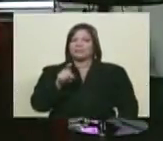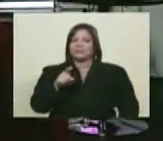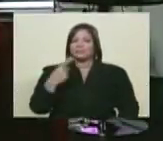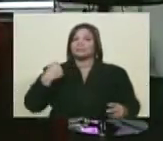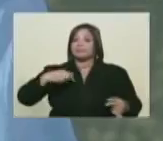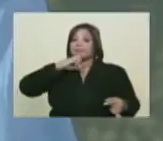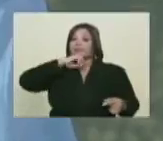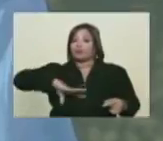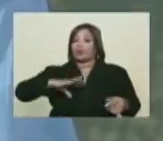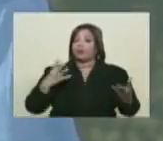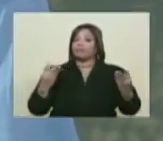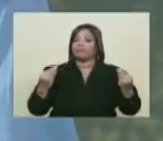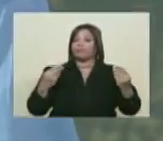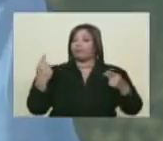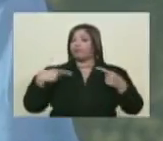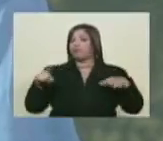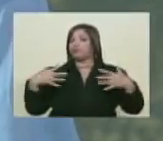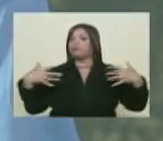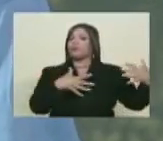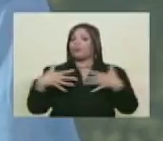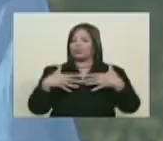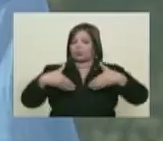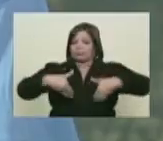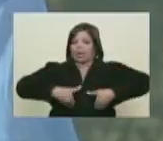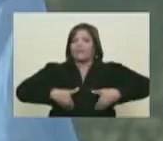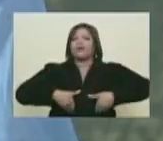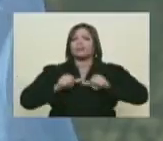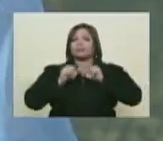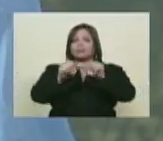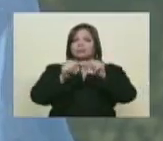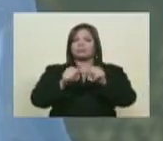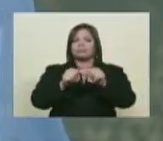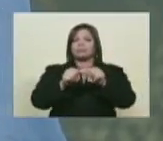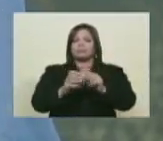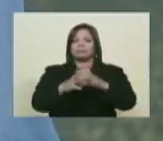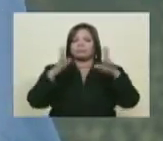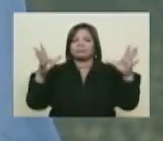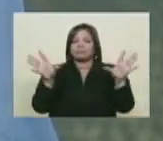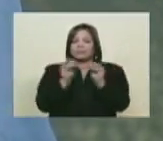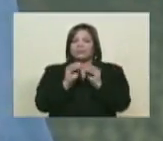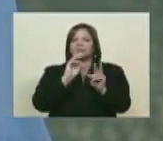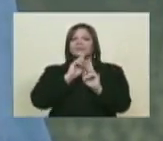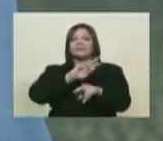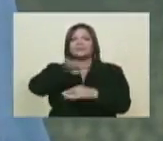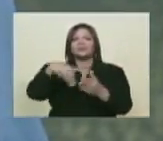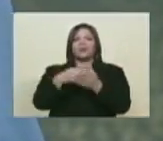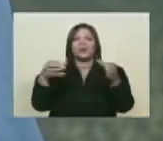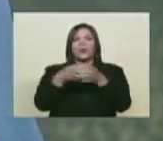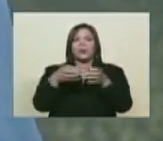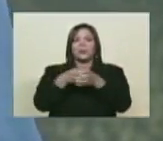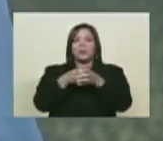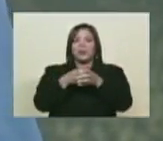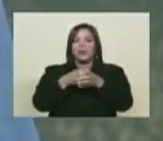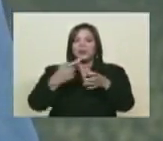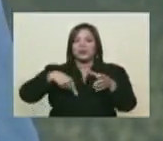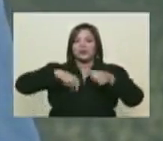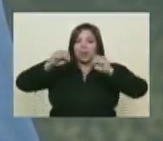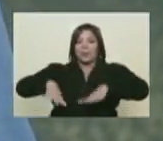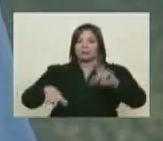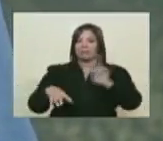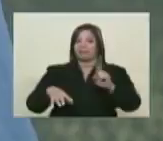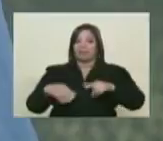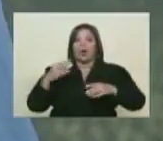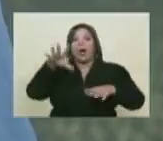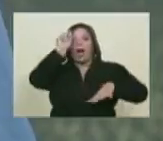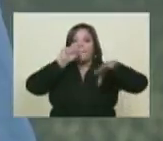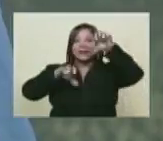históricas de sobra para seguir luchando. Esa es una de las grandes conclusiones que tenemos en todo el equipo, además. Porque este fue un proceso